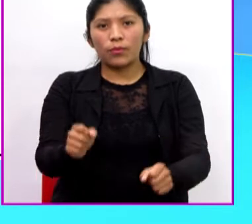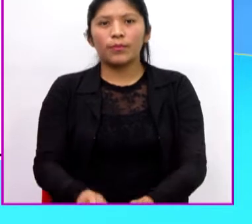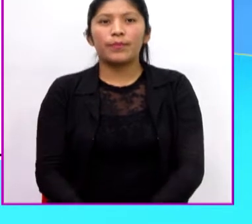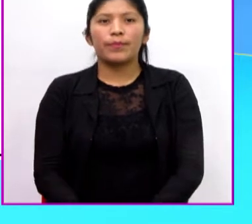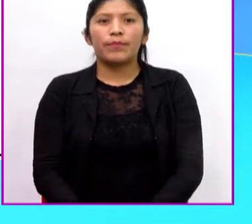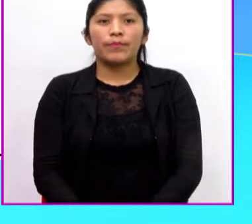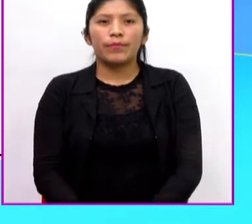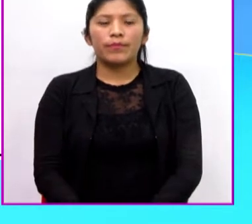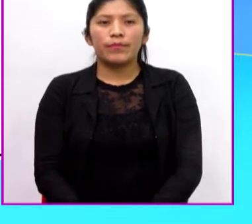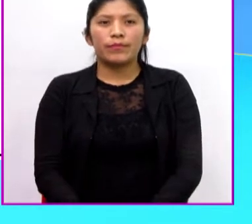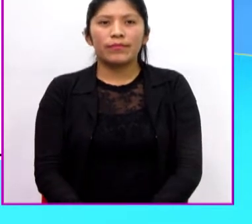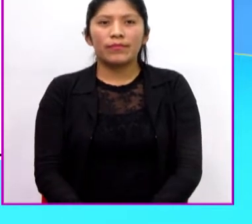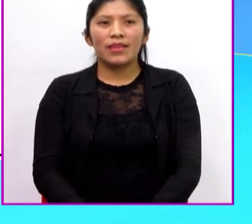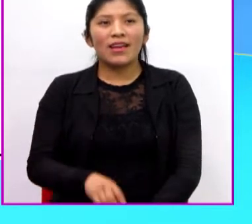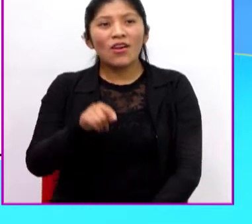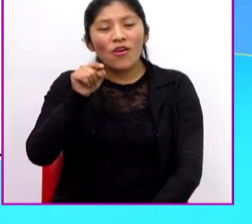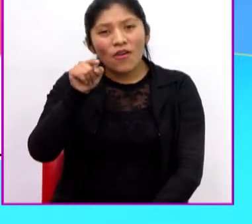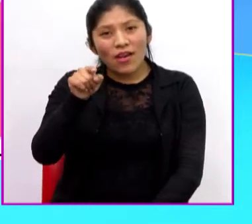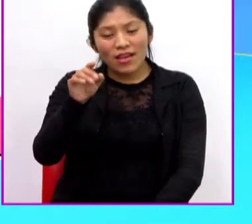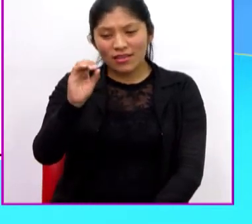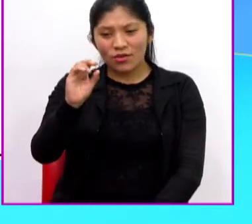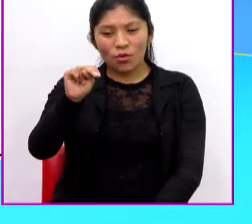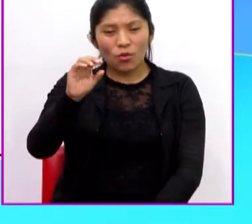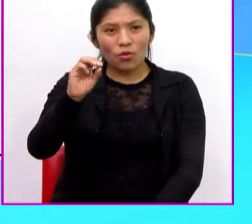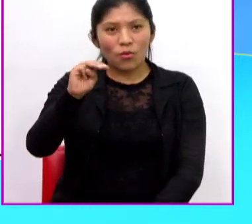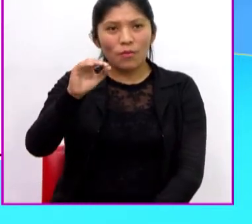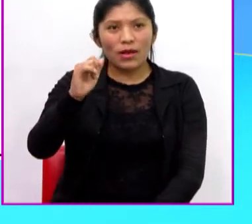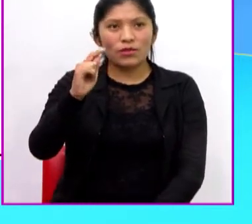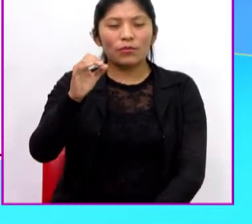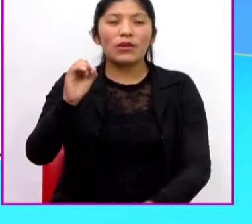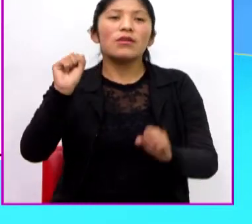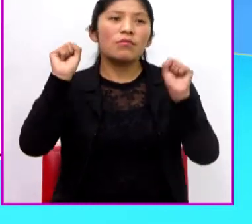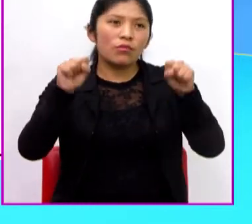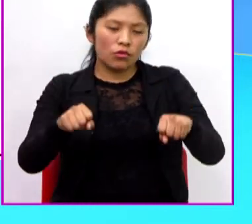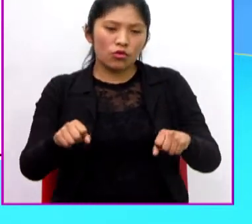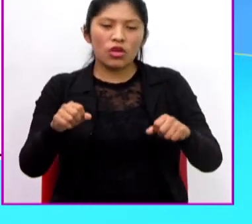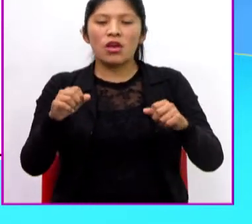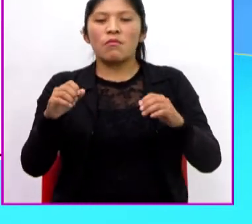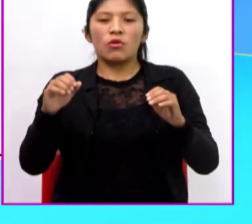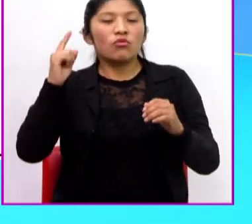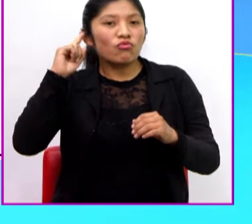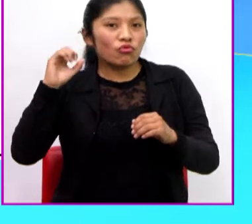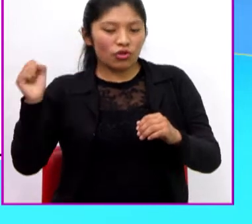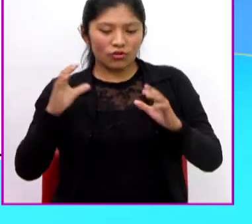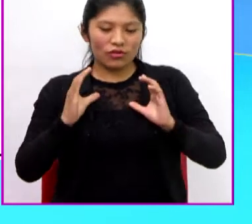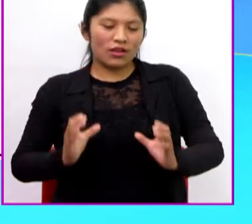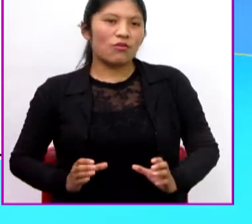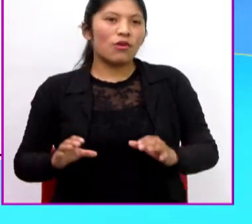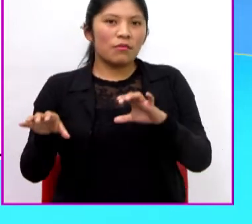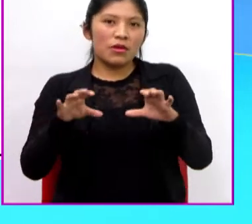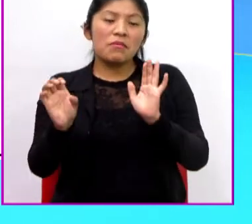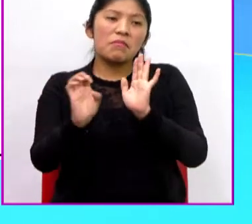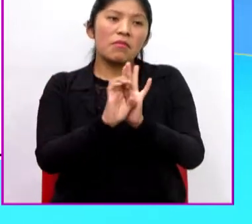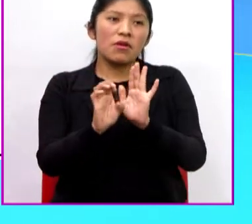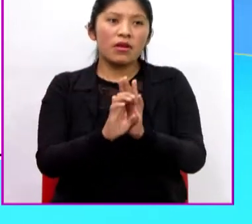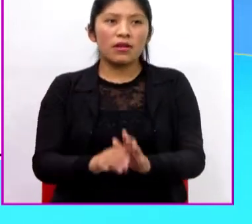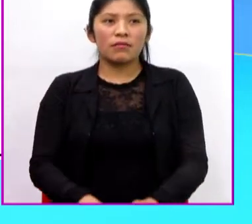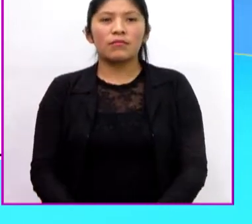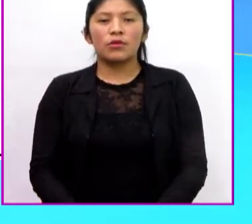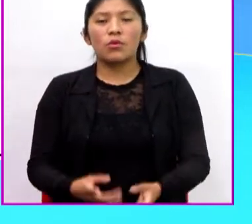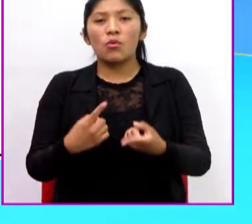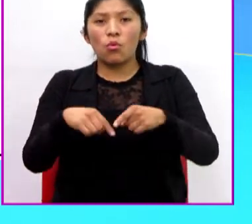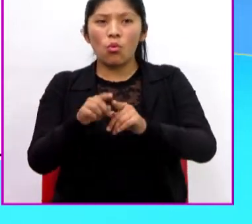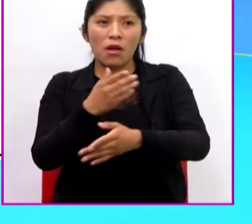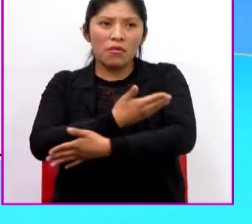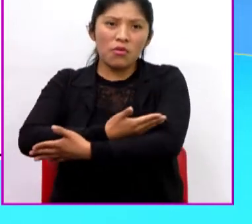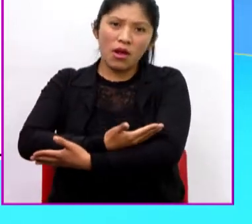O Con las onomatopeyas también podemos representar sonidos que nuestro cuerpo hace. Por ejemplo, cuando